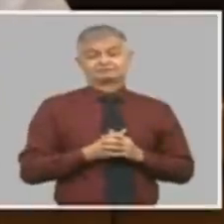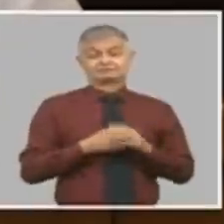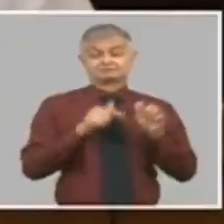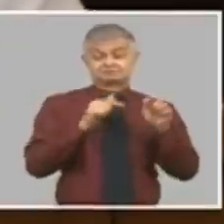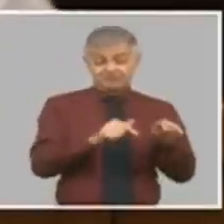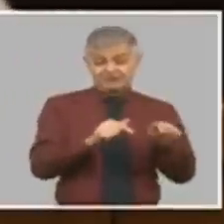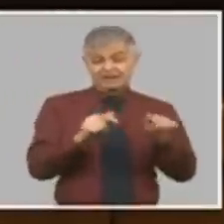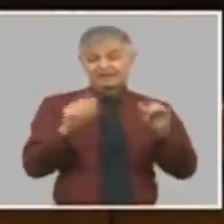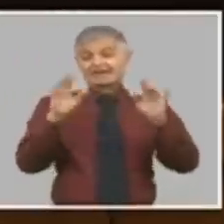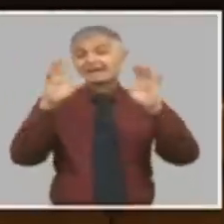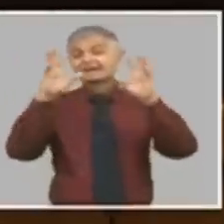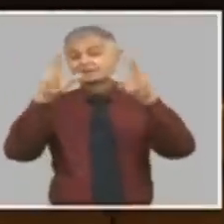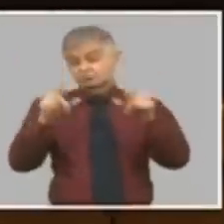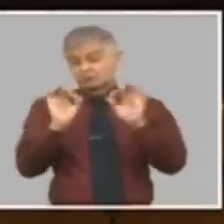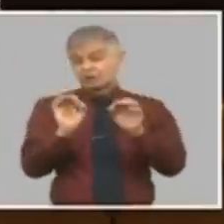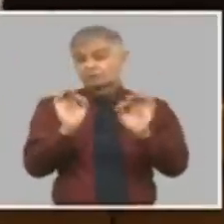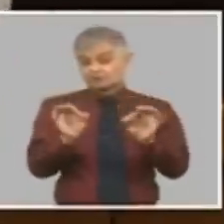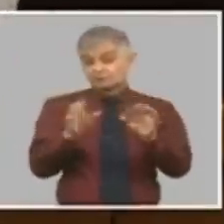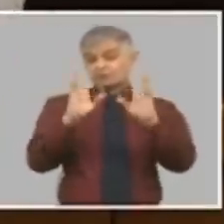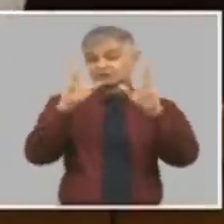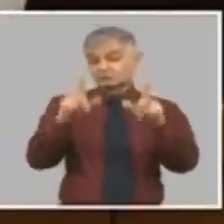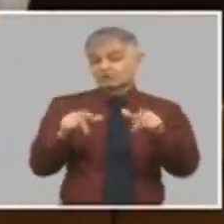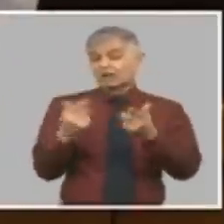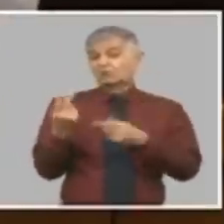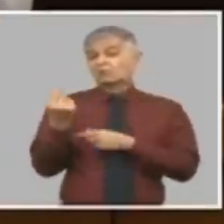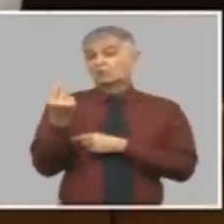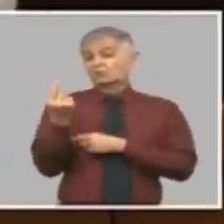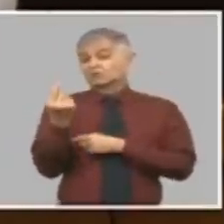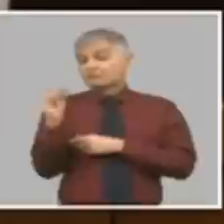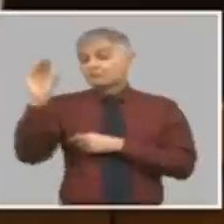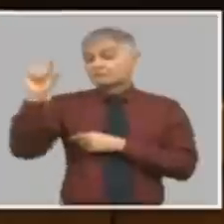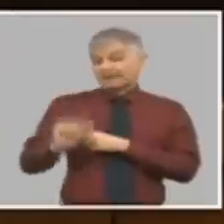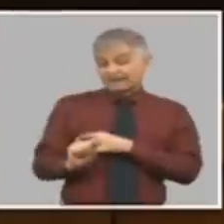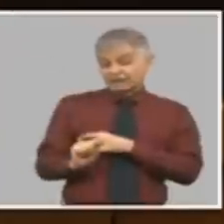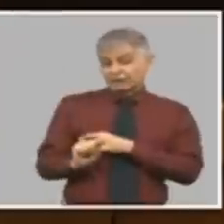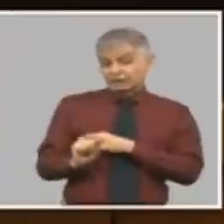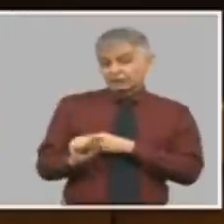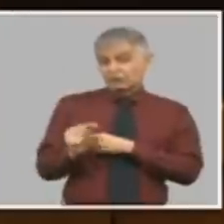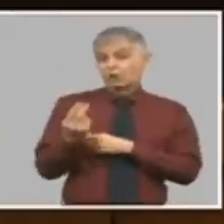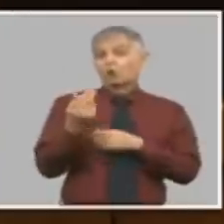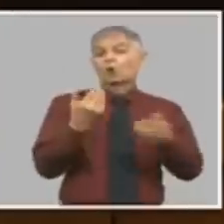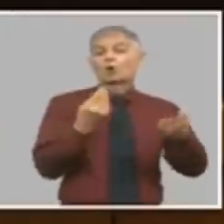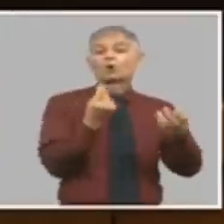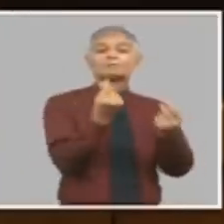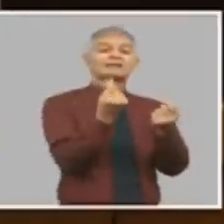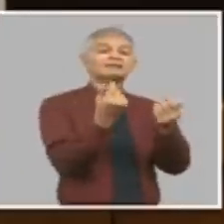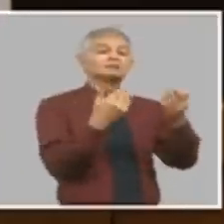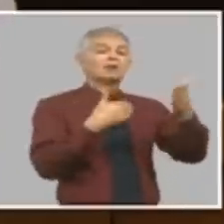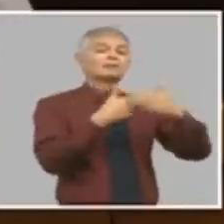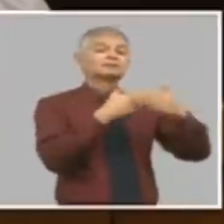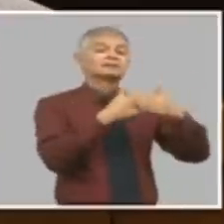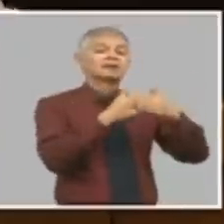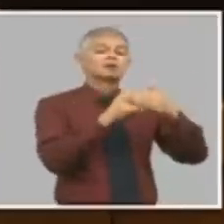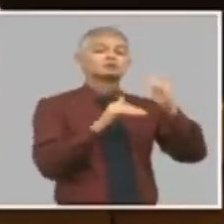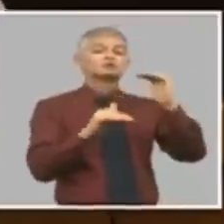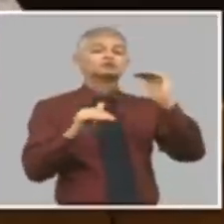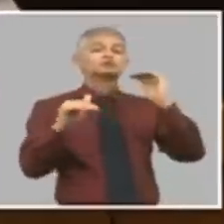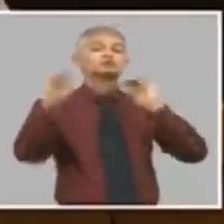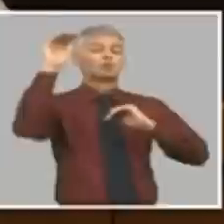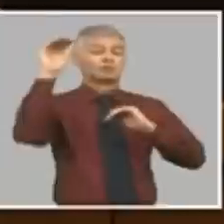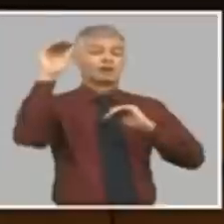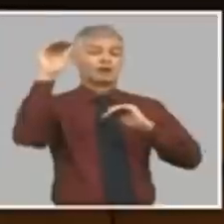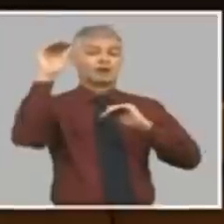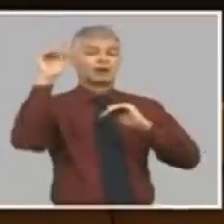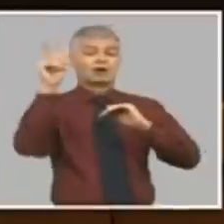la devaluación los precios empresariales suban pasen por encima de los precios minoristas no se